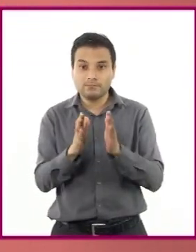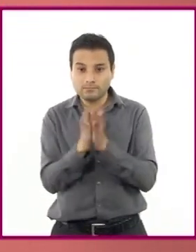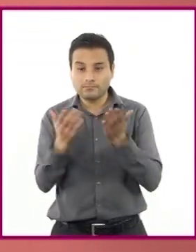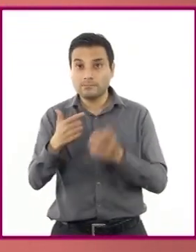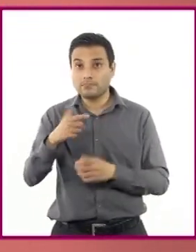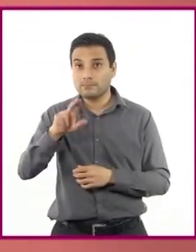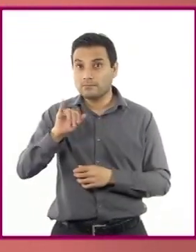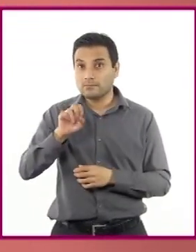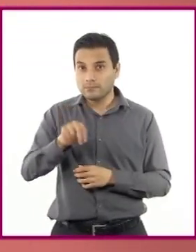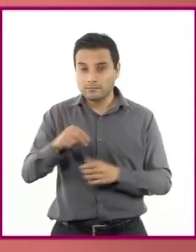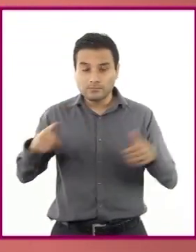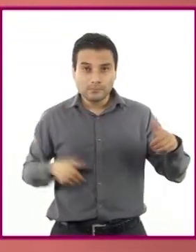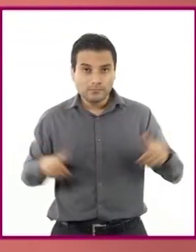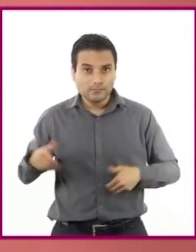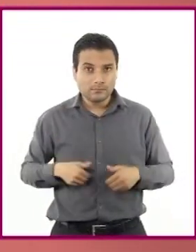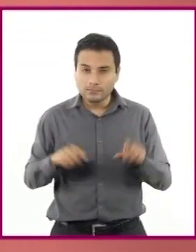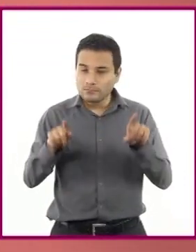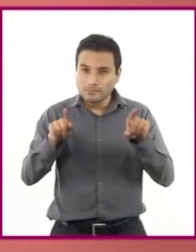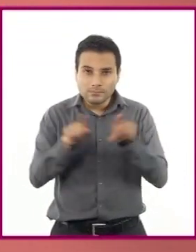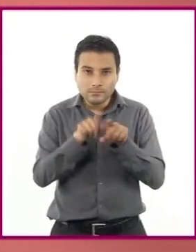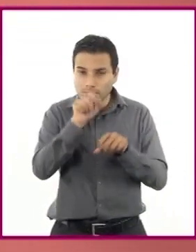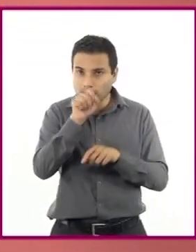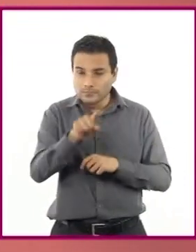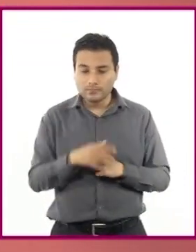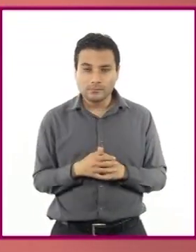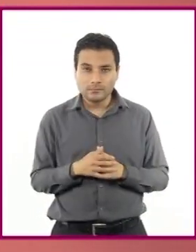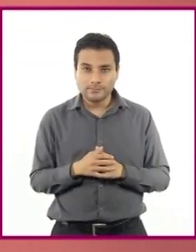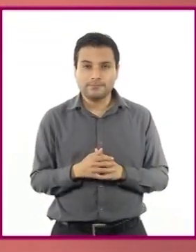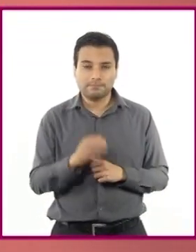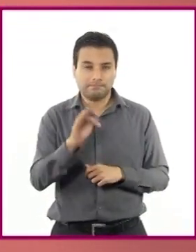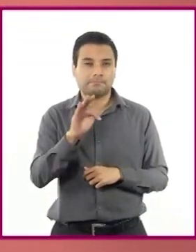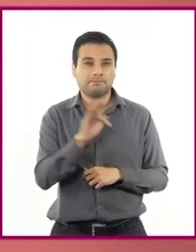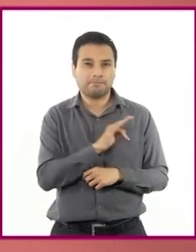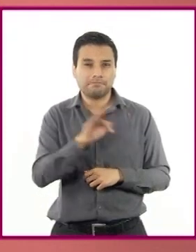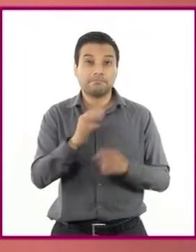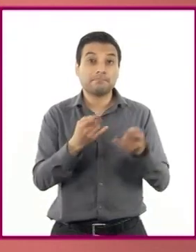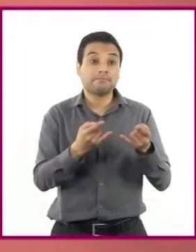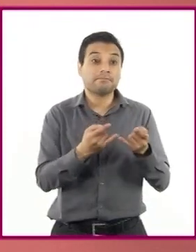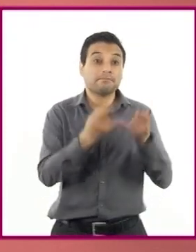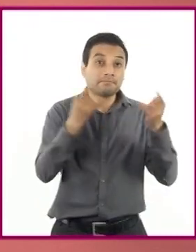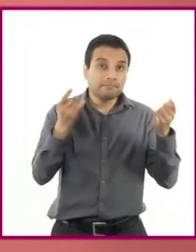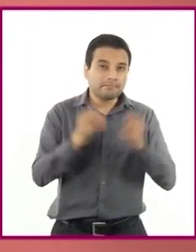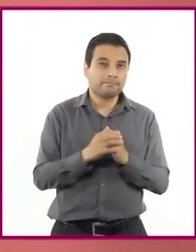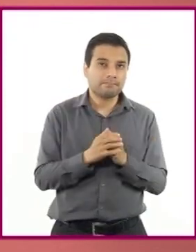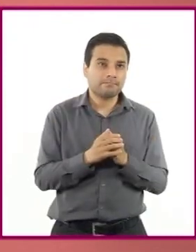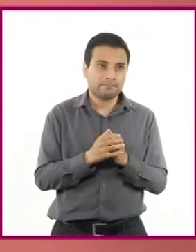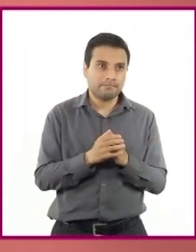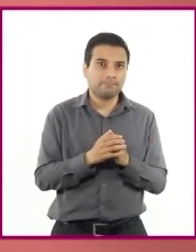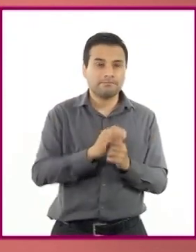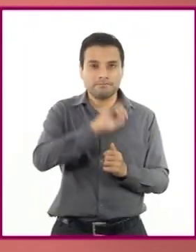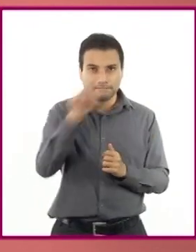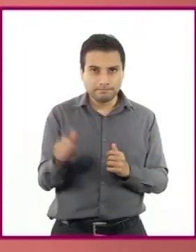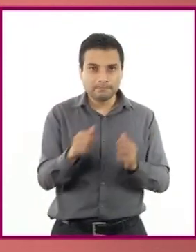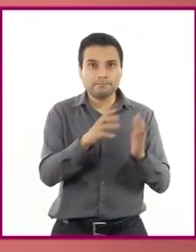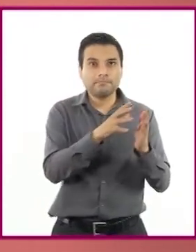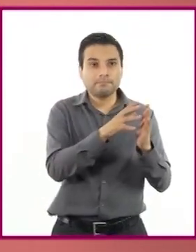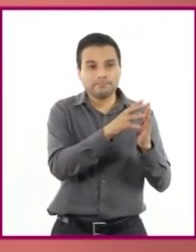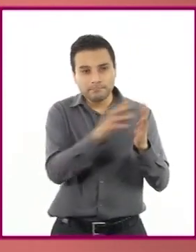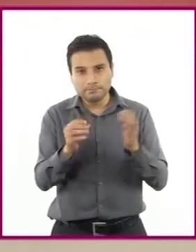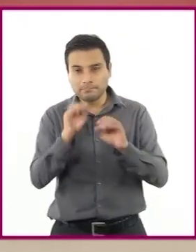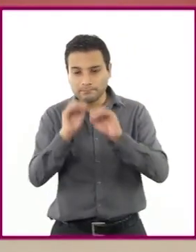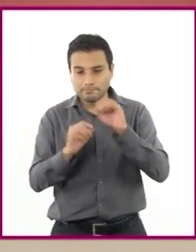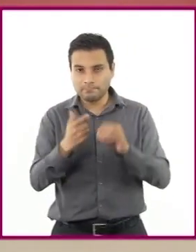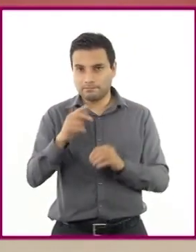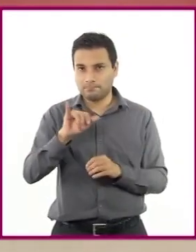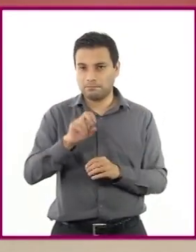necesita. Por lo tanto, podemos tomar un texto narrativo y adaptarlo a un guión. Hagamos un ejercicio.